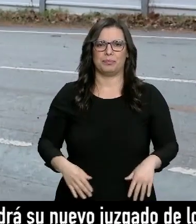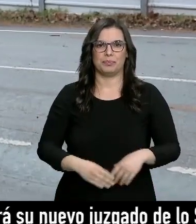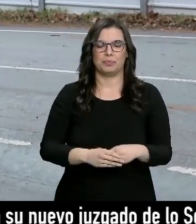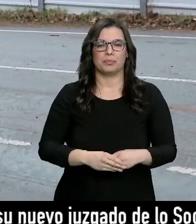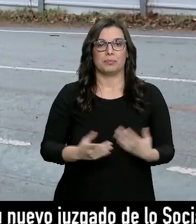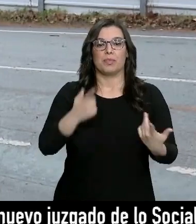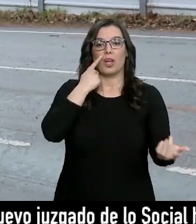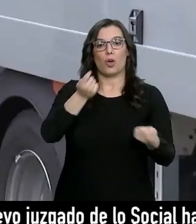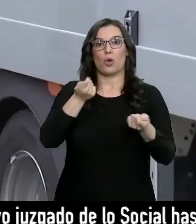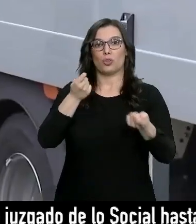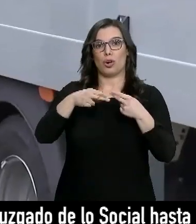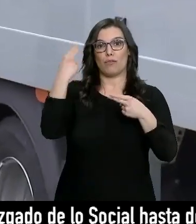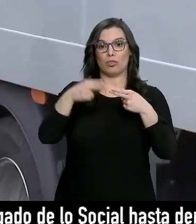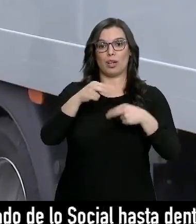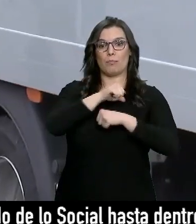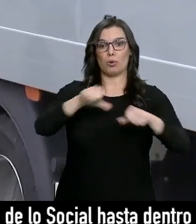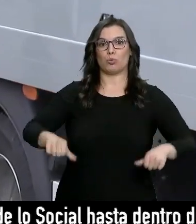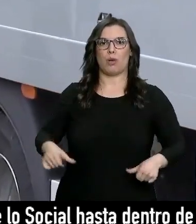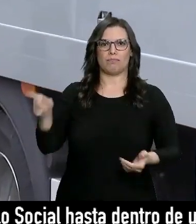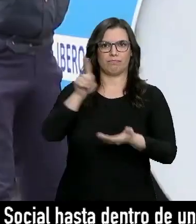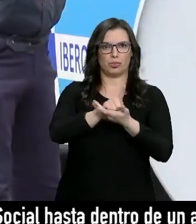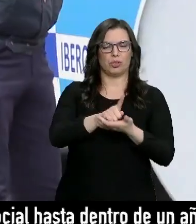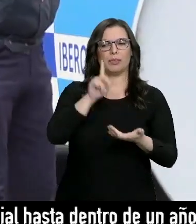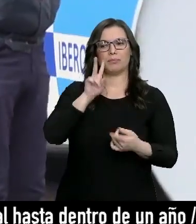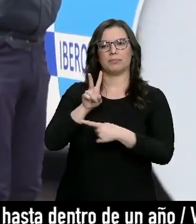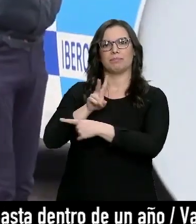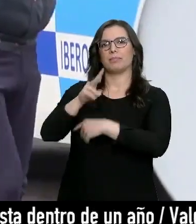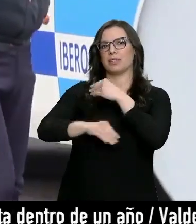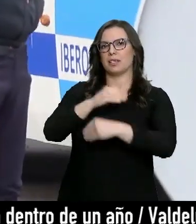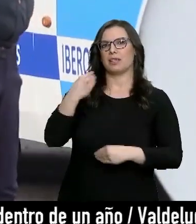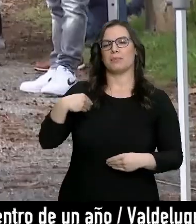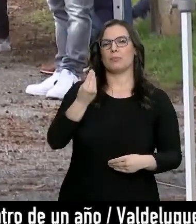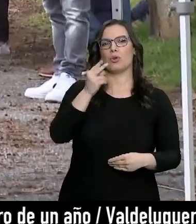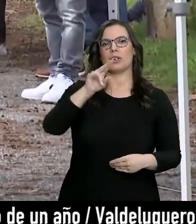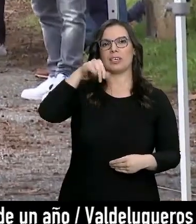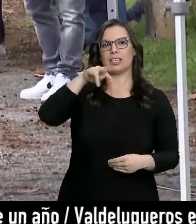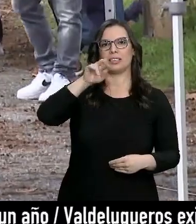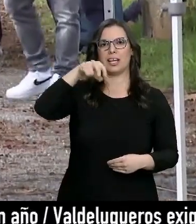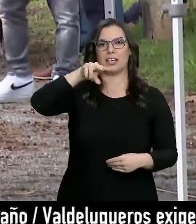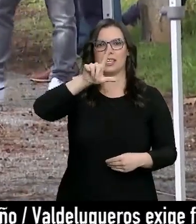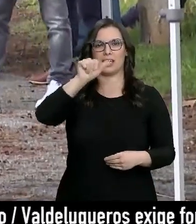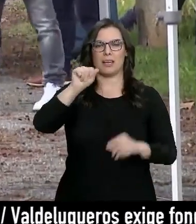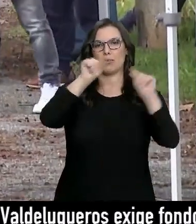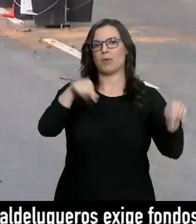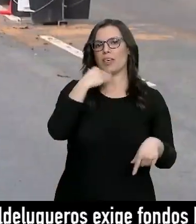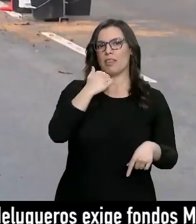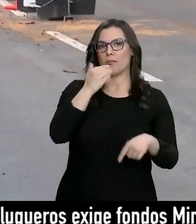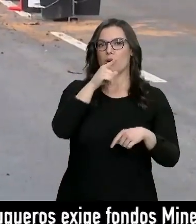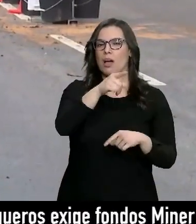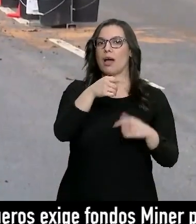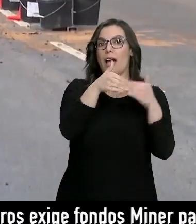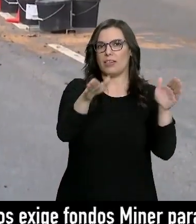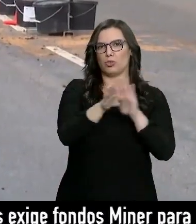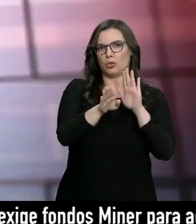Los controles han vuelto a la frontera con Portugal, como los que se realizan en el paso de Quintanilla en Zamora, uno de los que